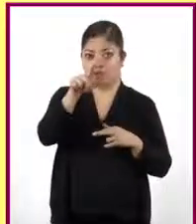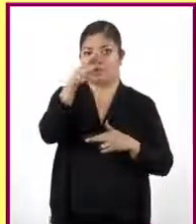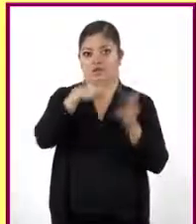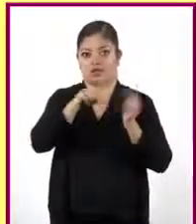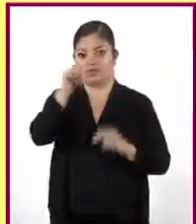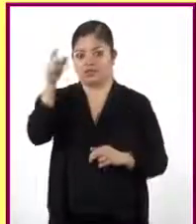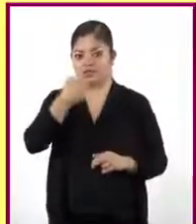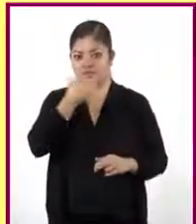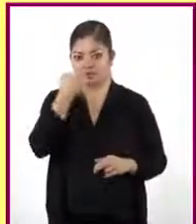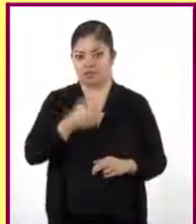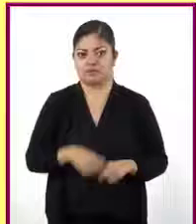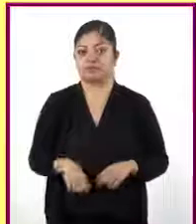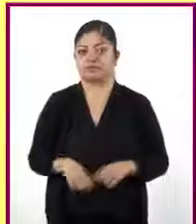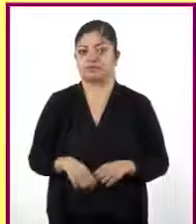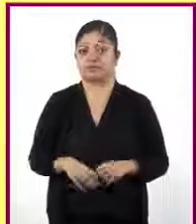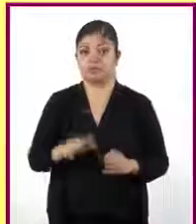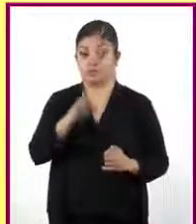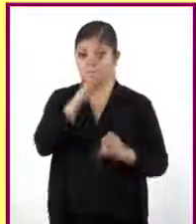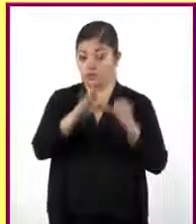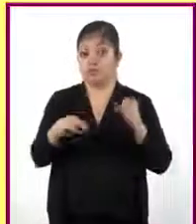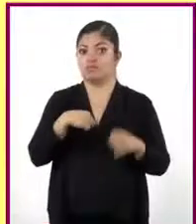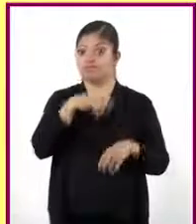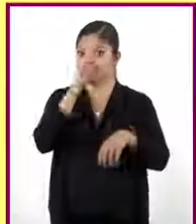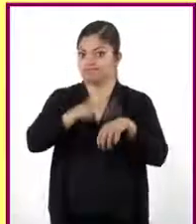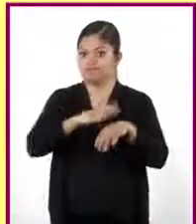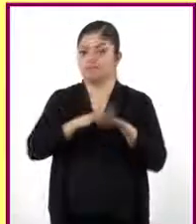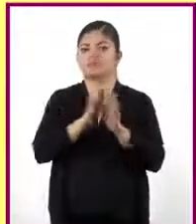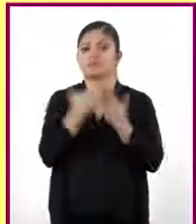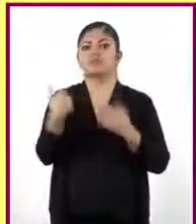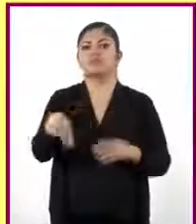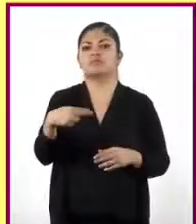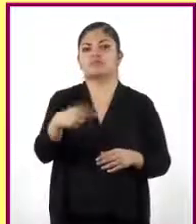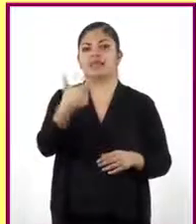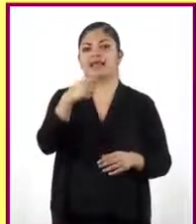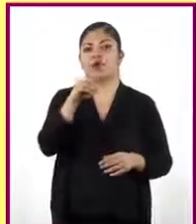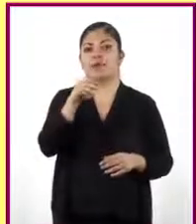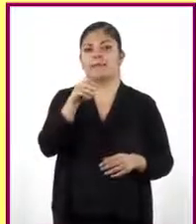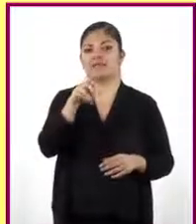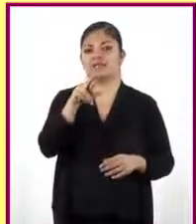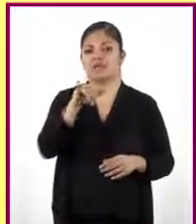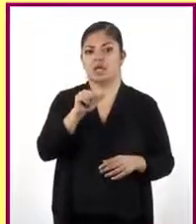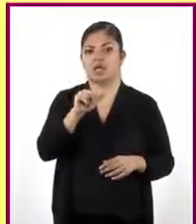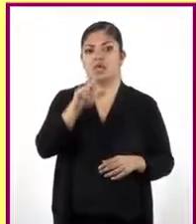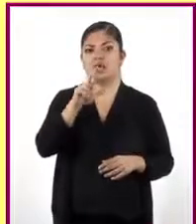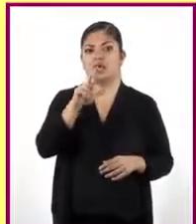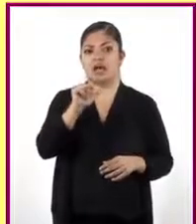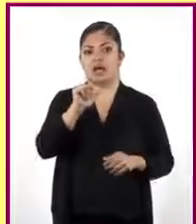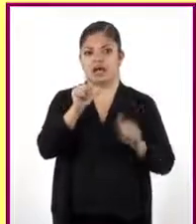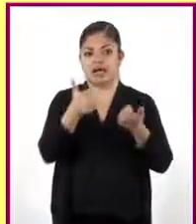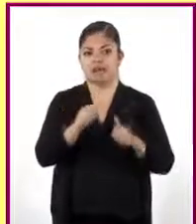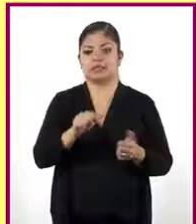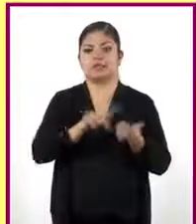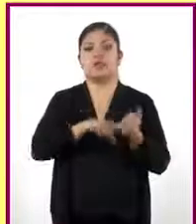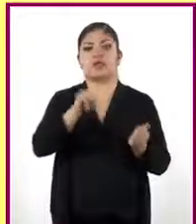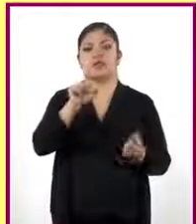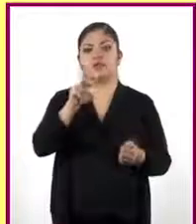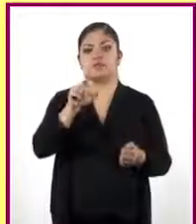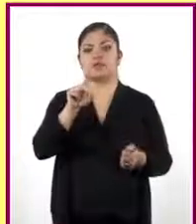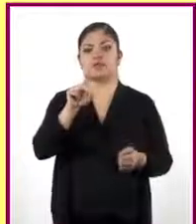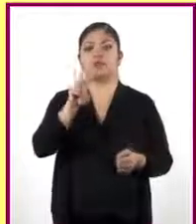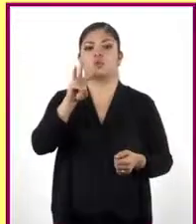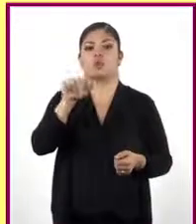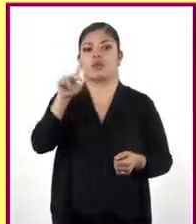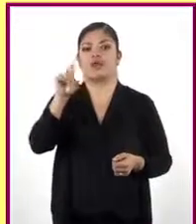clases. Por último, les recomendamos el libro Geometría y Arte, de David Wade, en el cual podrán observar